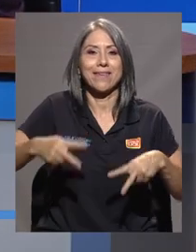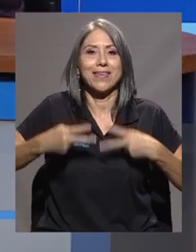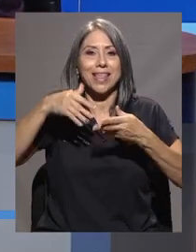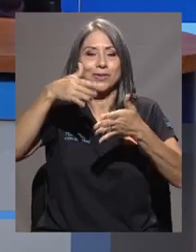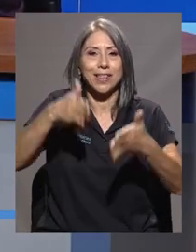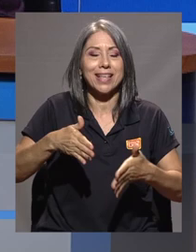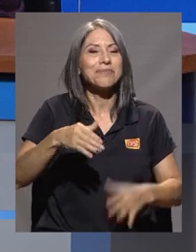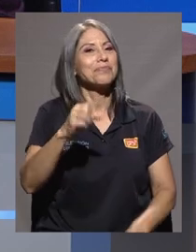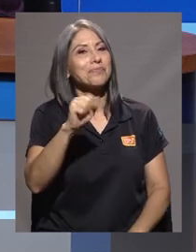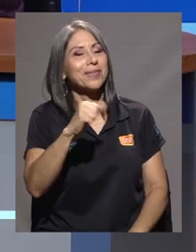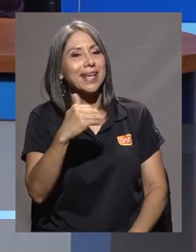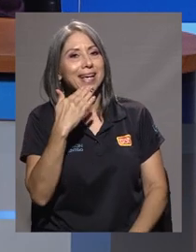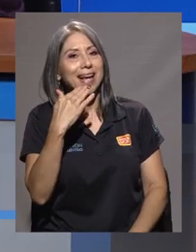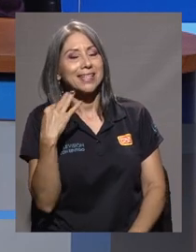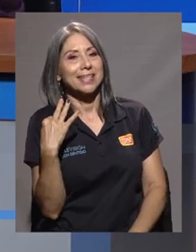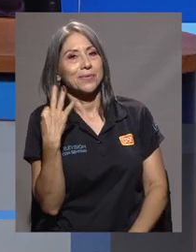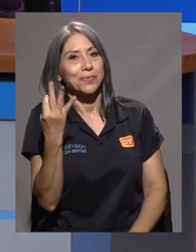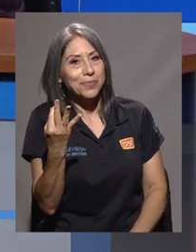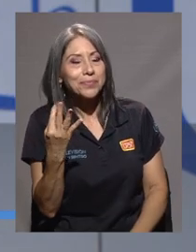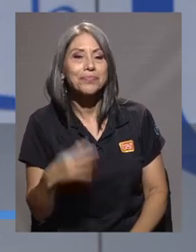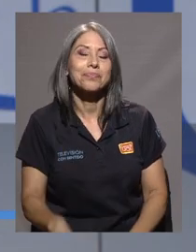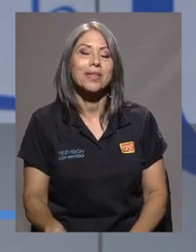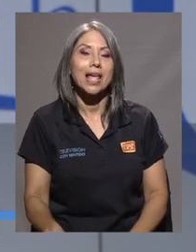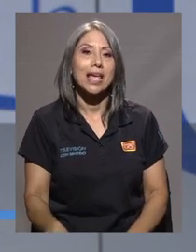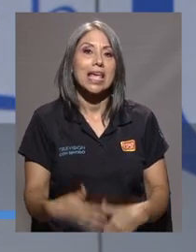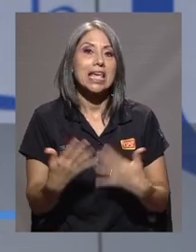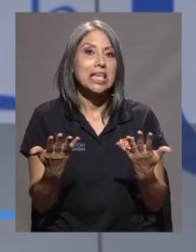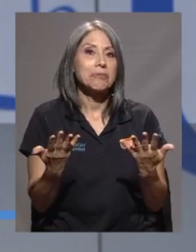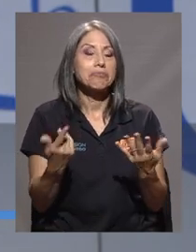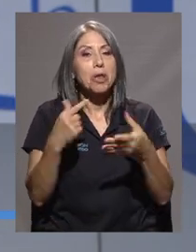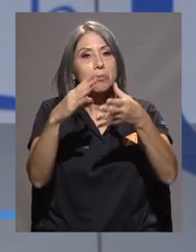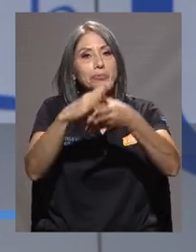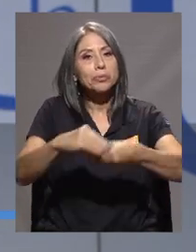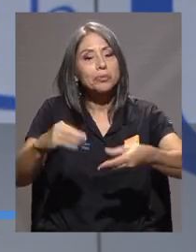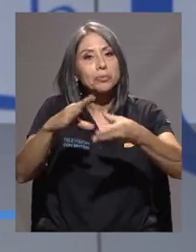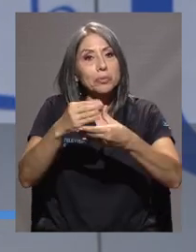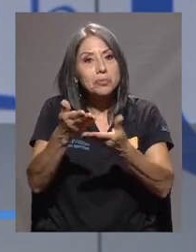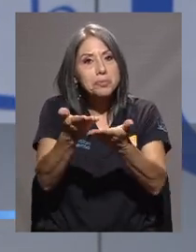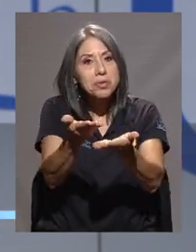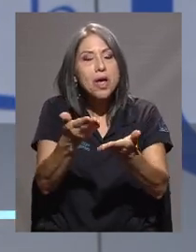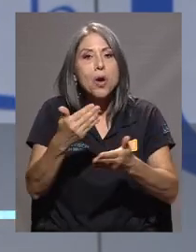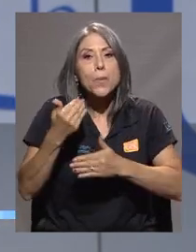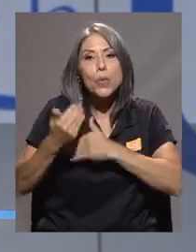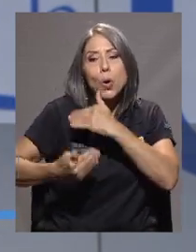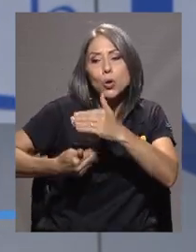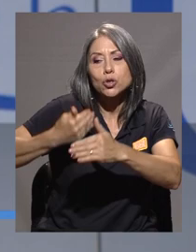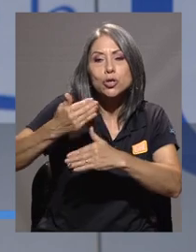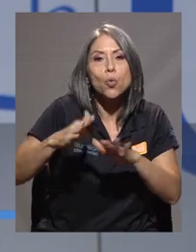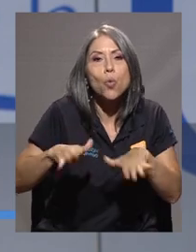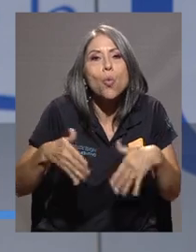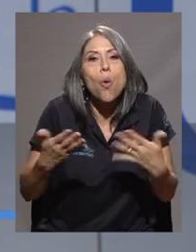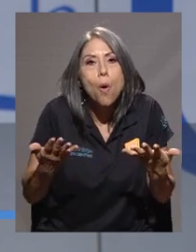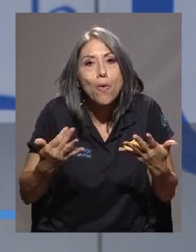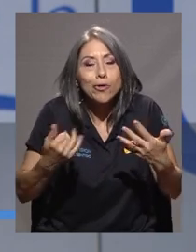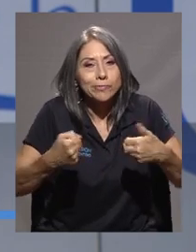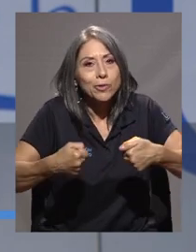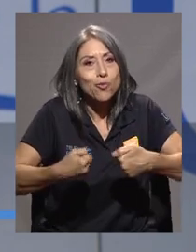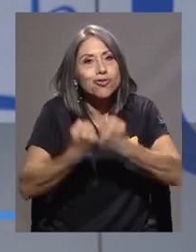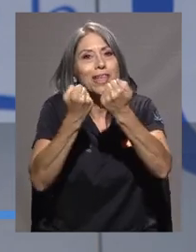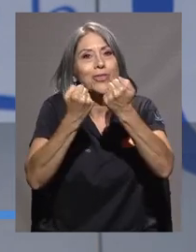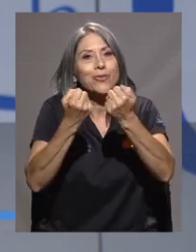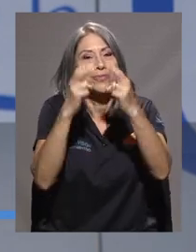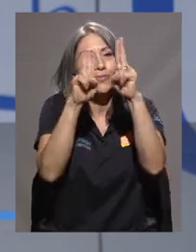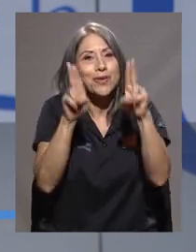Vida Estudiantil. Muchas gracias, sí, por la invitación y para contar cómo ha sido este proceso, realmente un reto